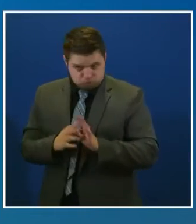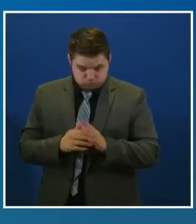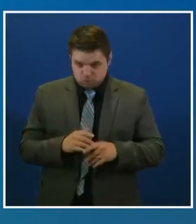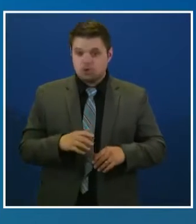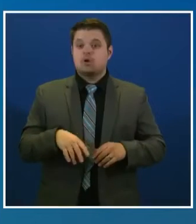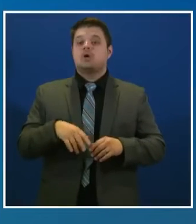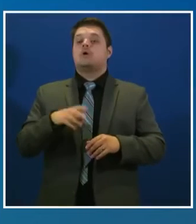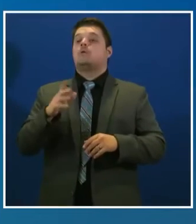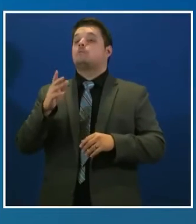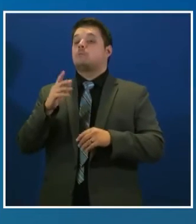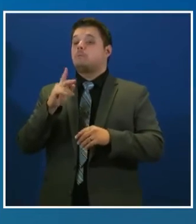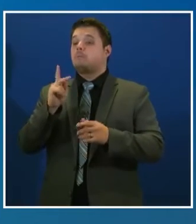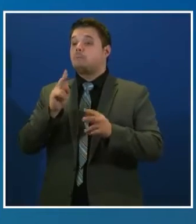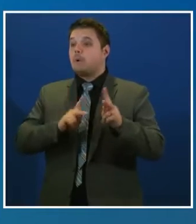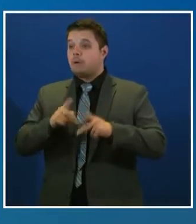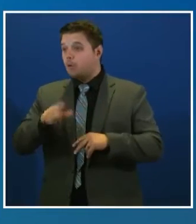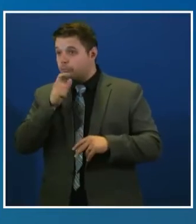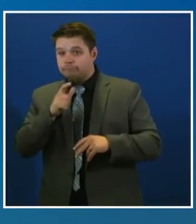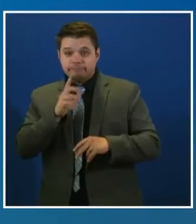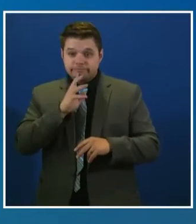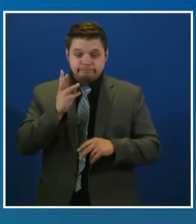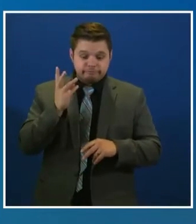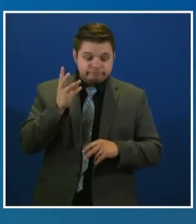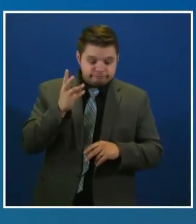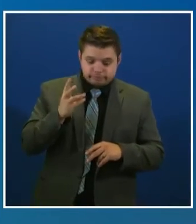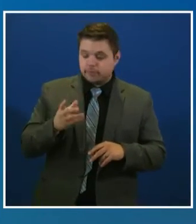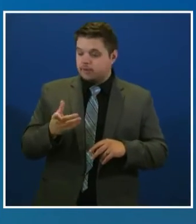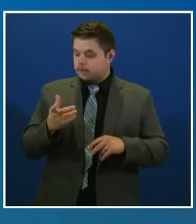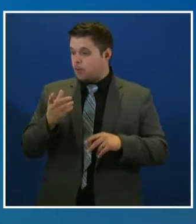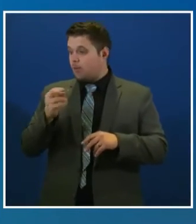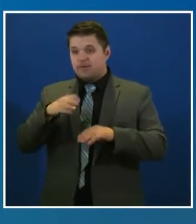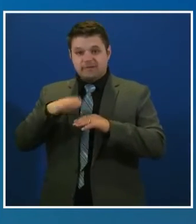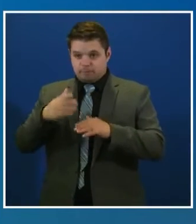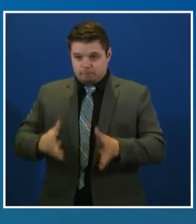discapacidad que las ponga en una categoría de alto riesgo.